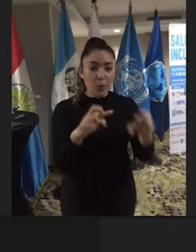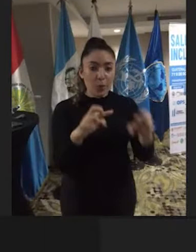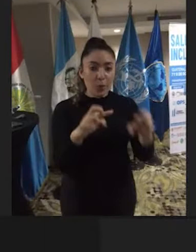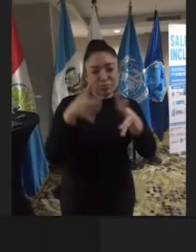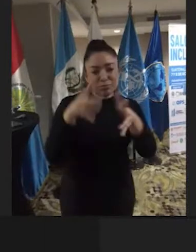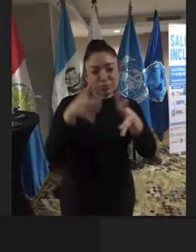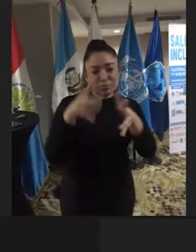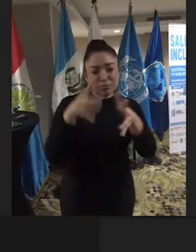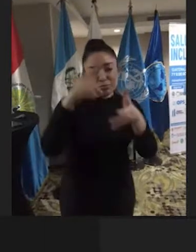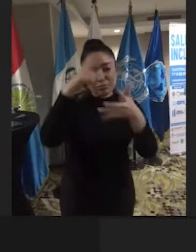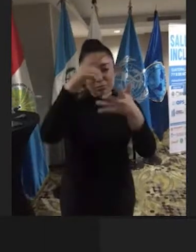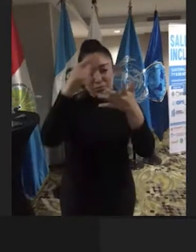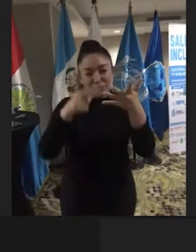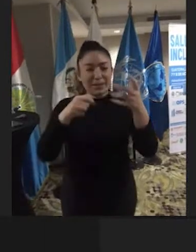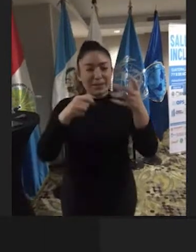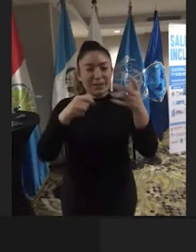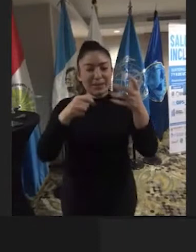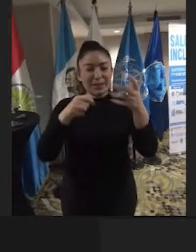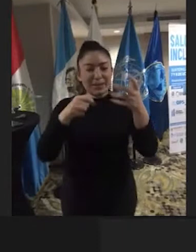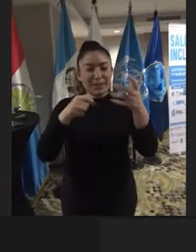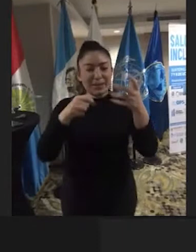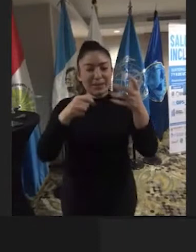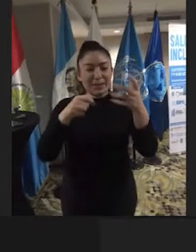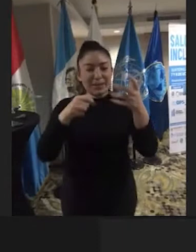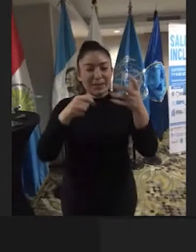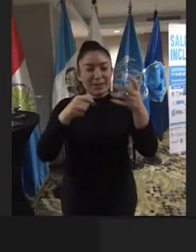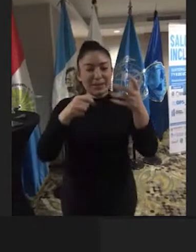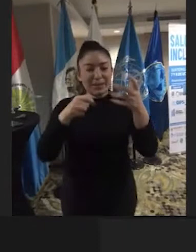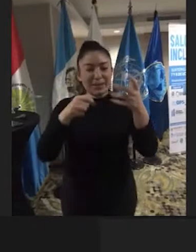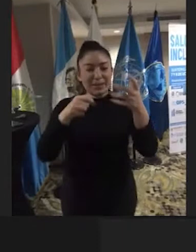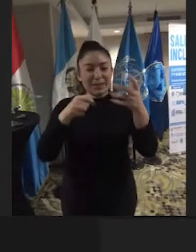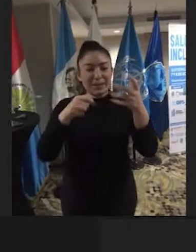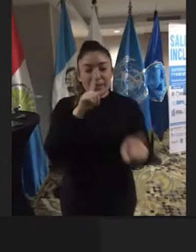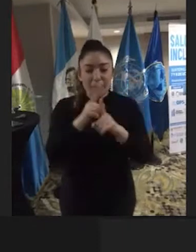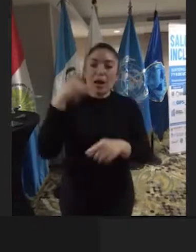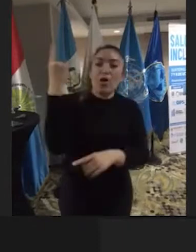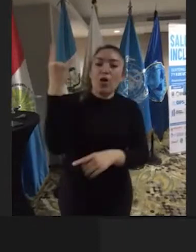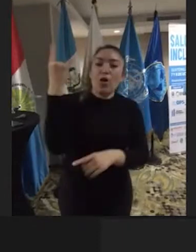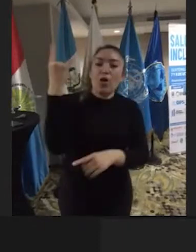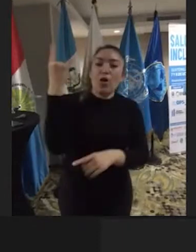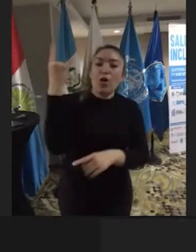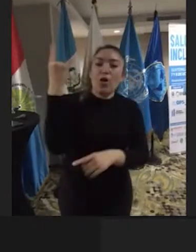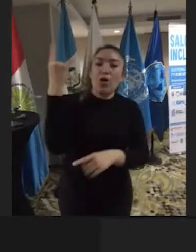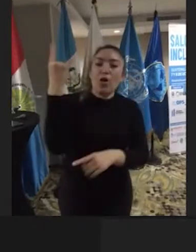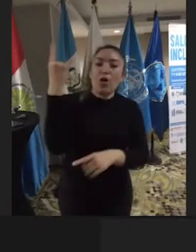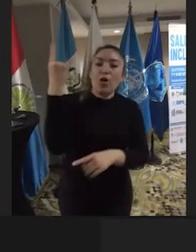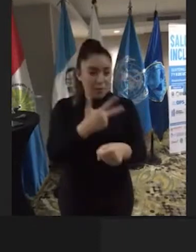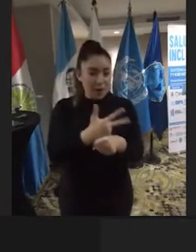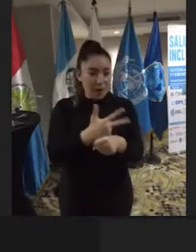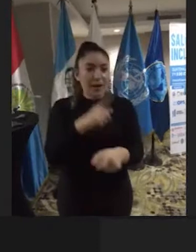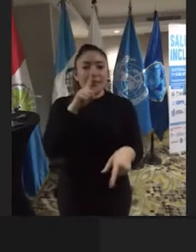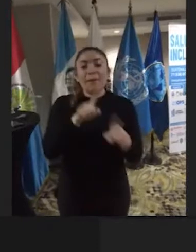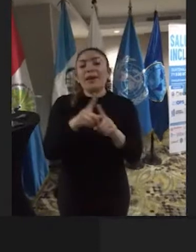para la Atención de las Personas con Discapacidad, la Universidad de San Carlos de Guatemala, el